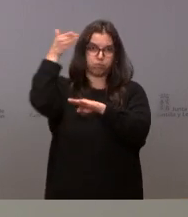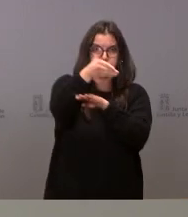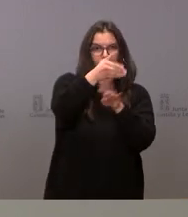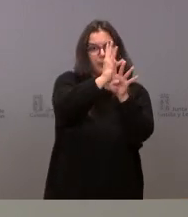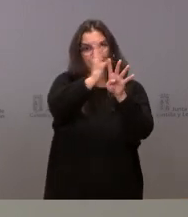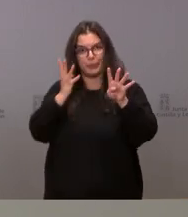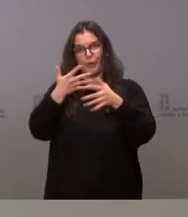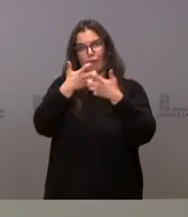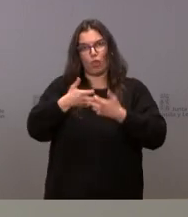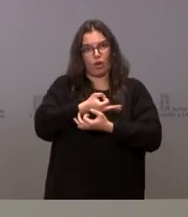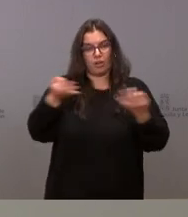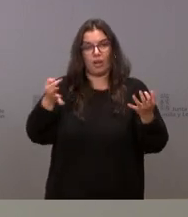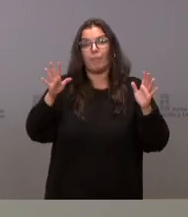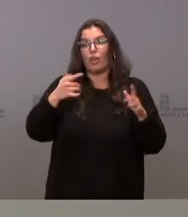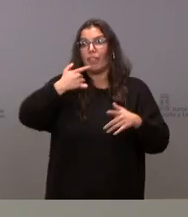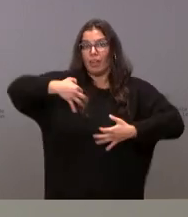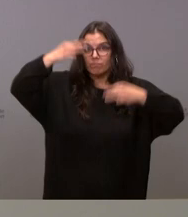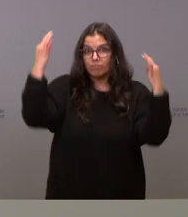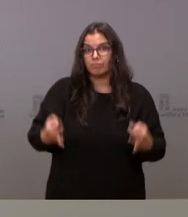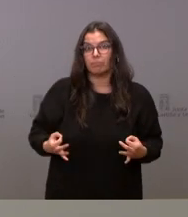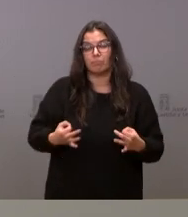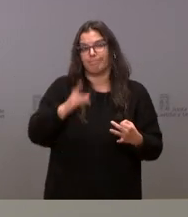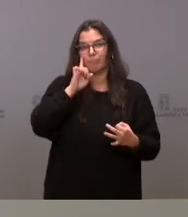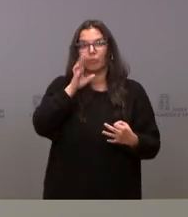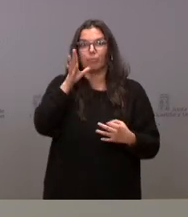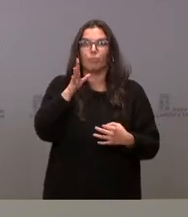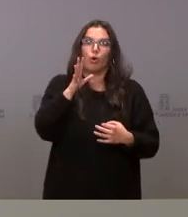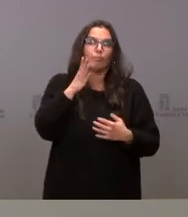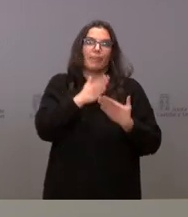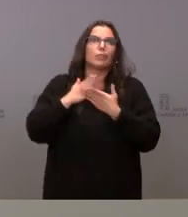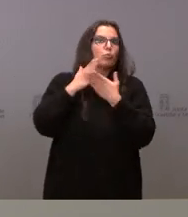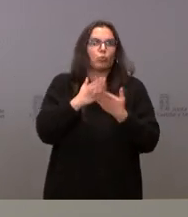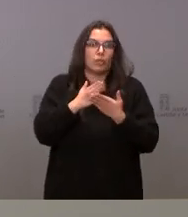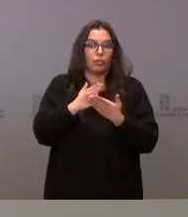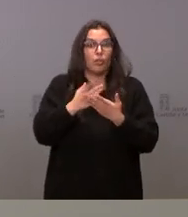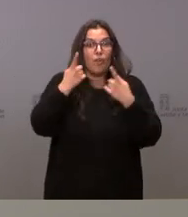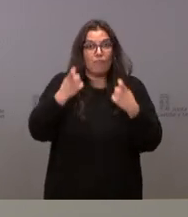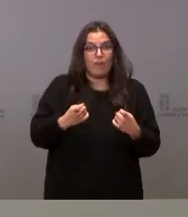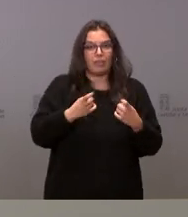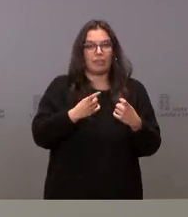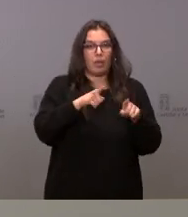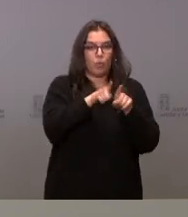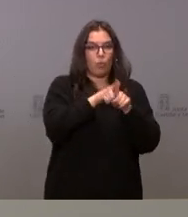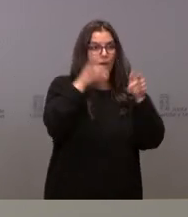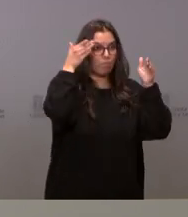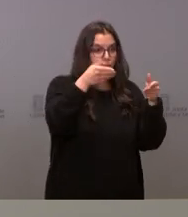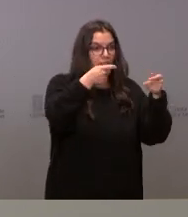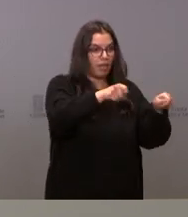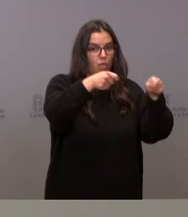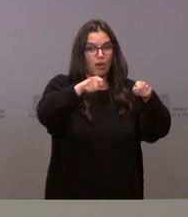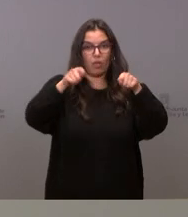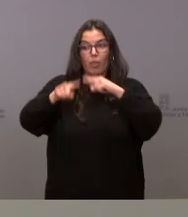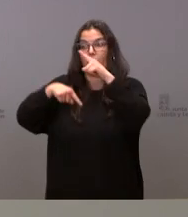funcionado bien pero no les puedo decir porque se está trabajando en ello entonces hasta que no estén los trabajos finalizados no voy a